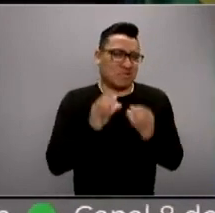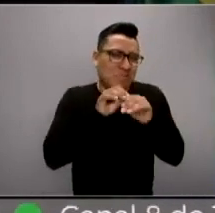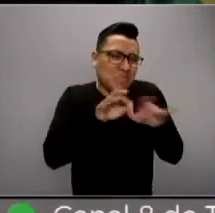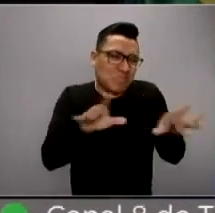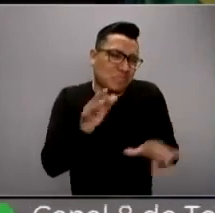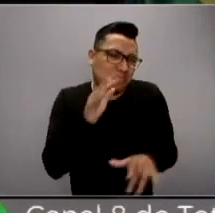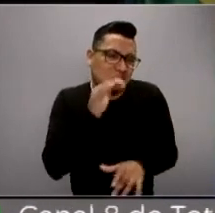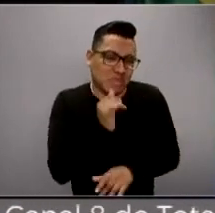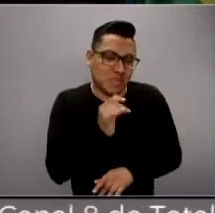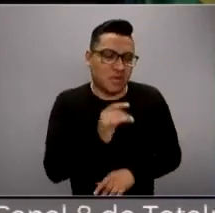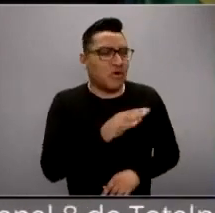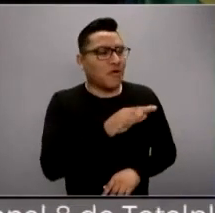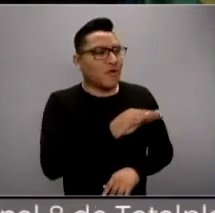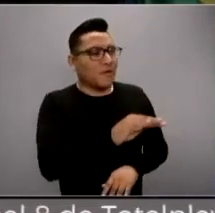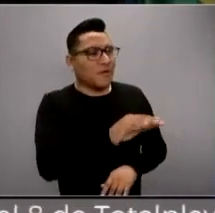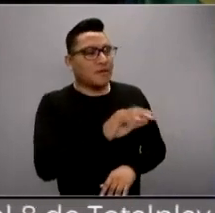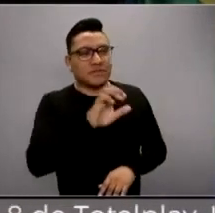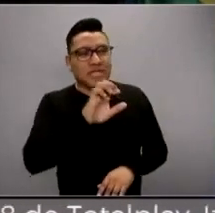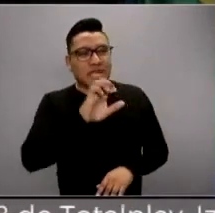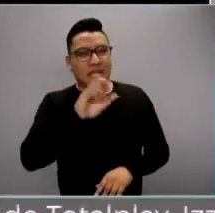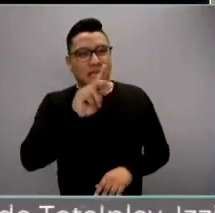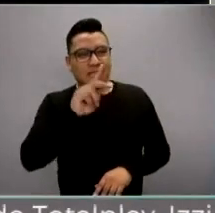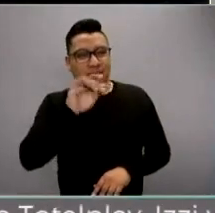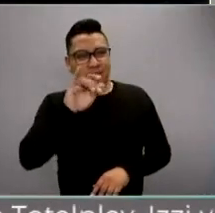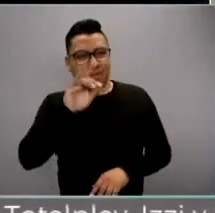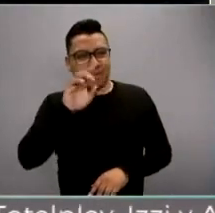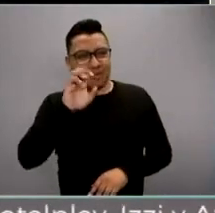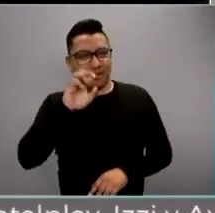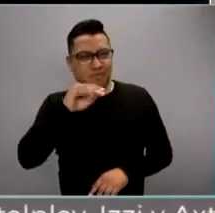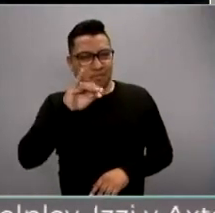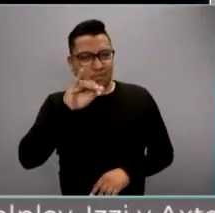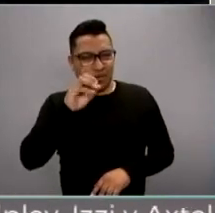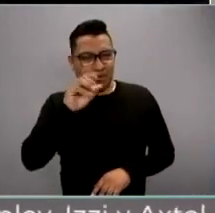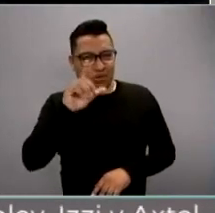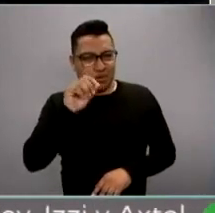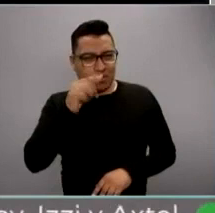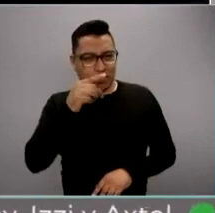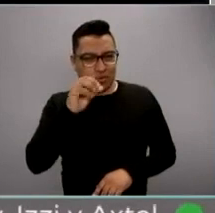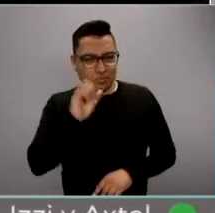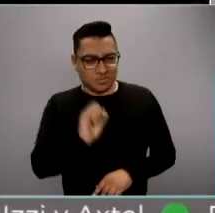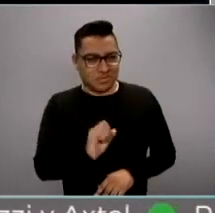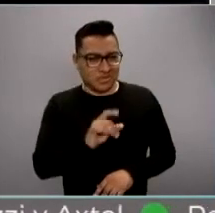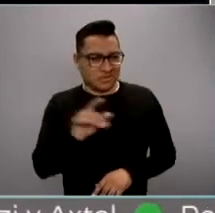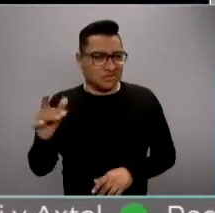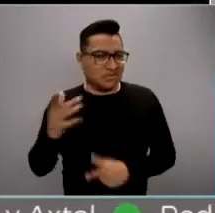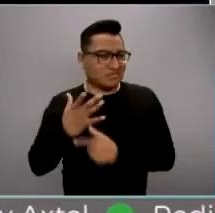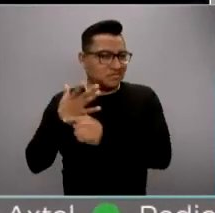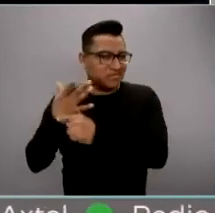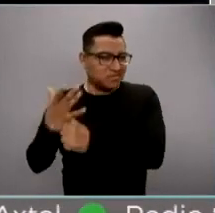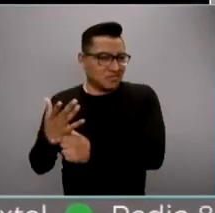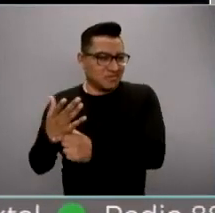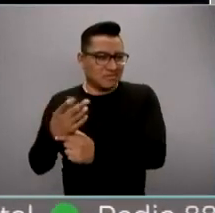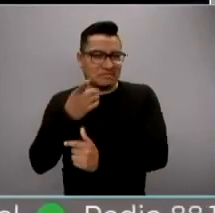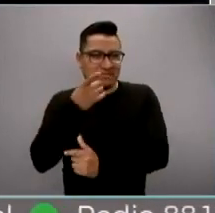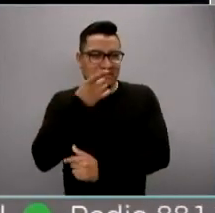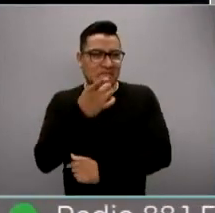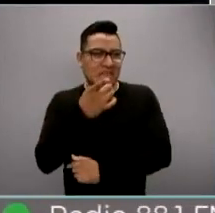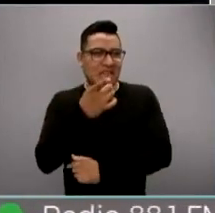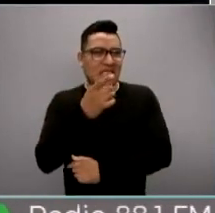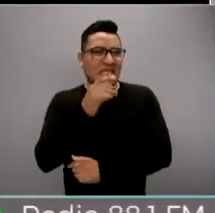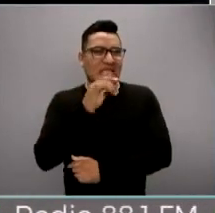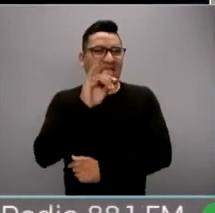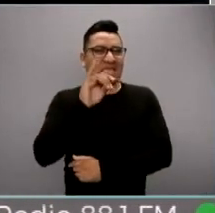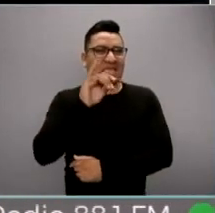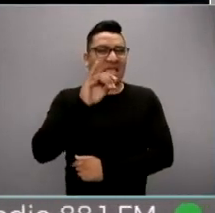hablan los epidemiólogos, Ofelia, de este fenómeno que se llama la inmunidad del rebaño.